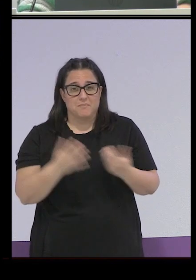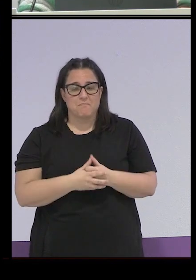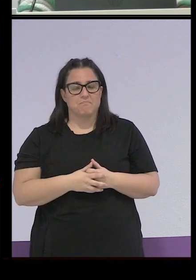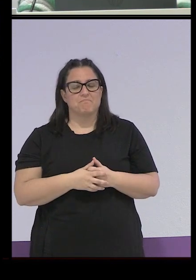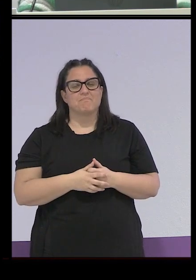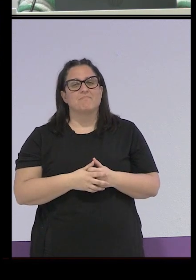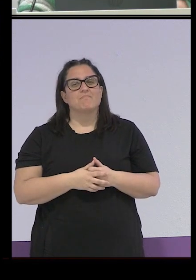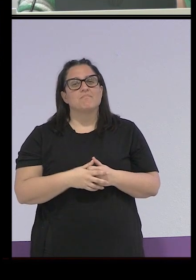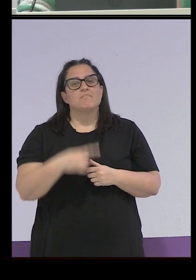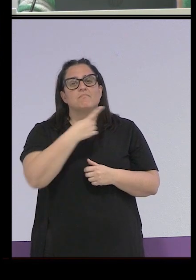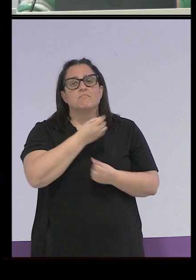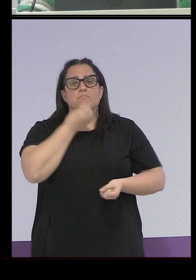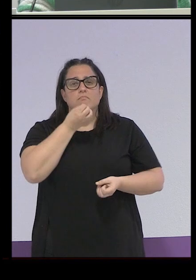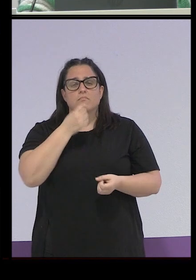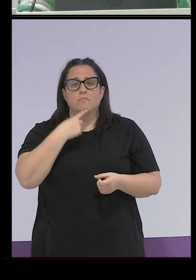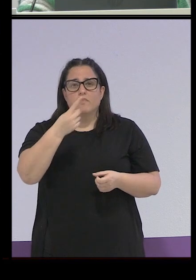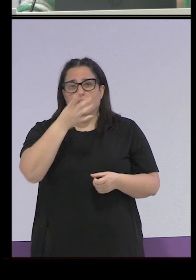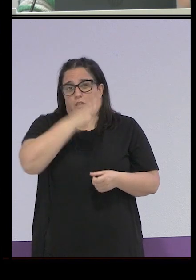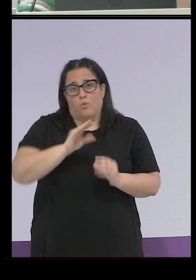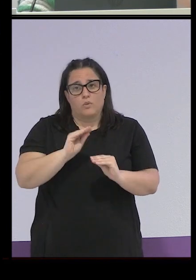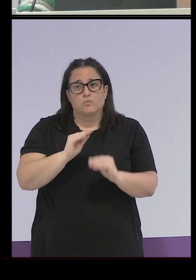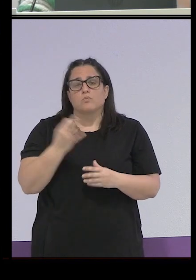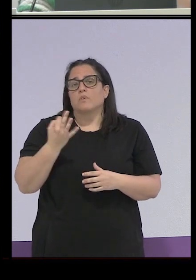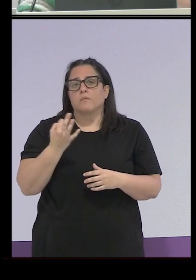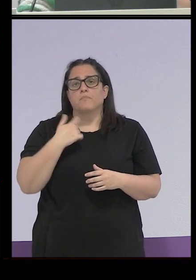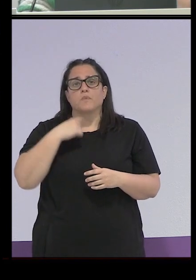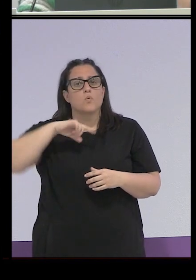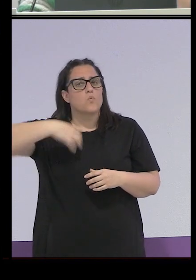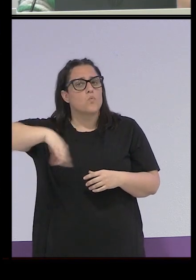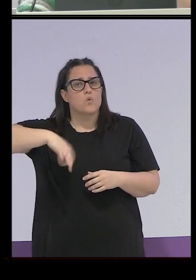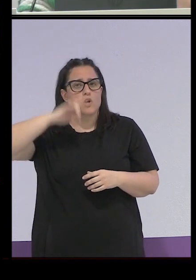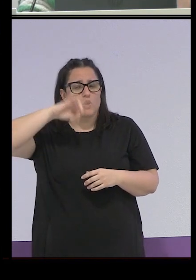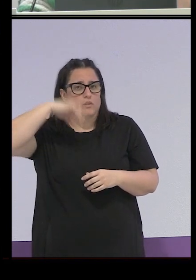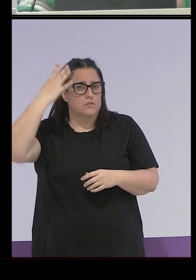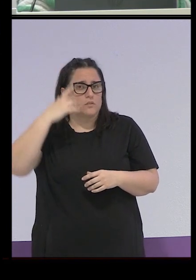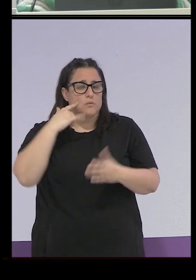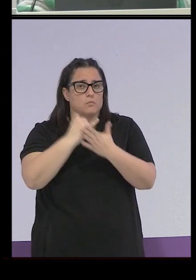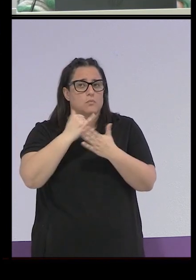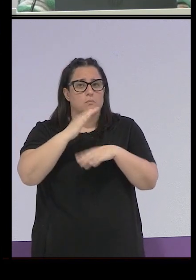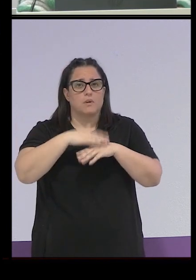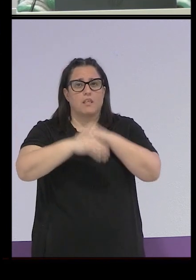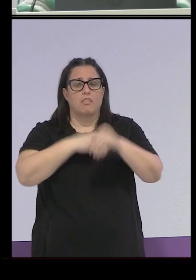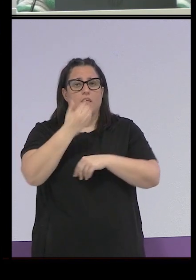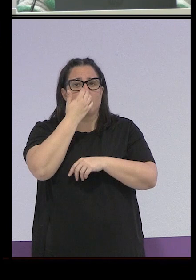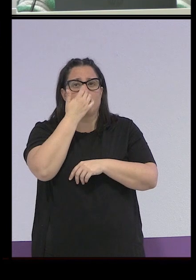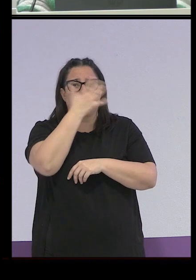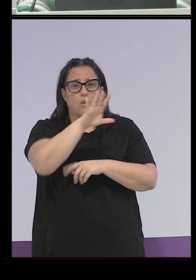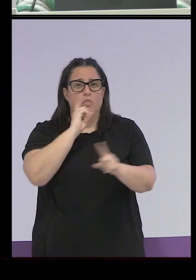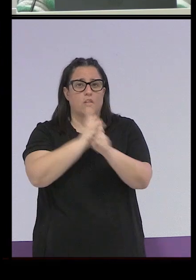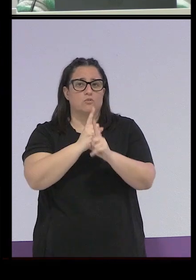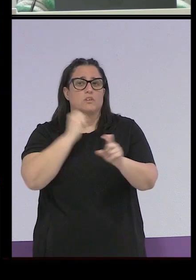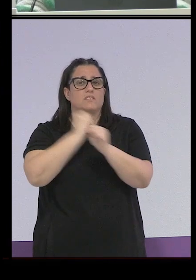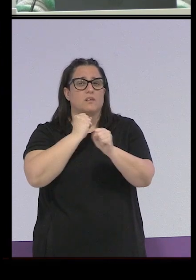denuncian estas declaraciones bueno que como que el único intento que ha habido de denunciar los trabajos forzos a los que eran